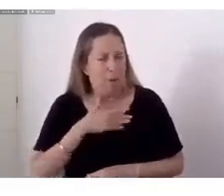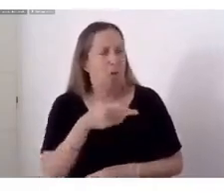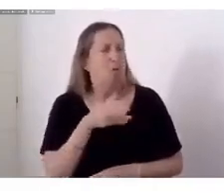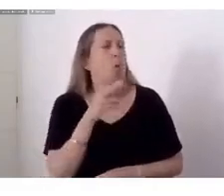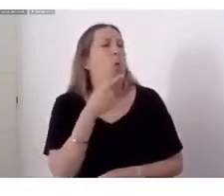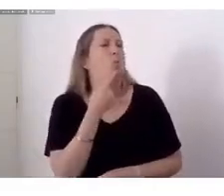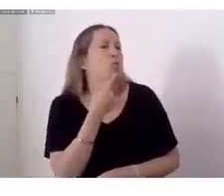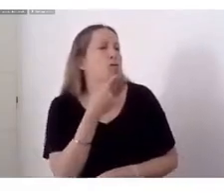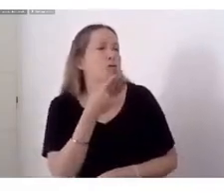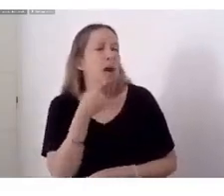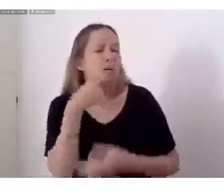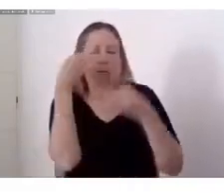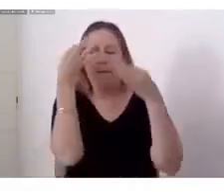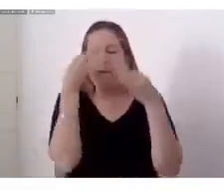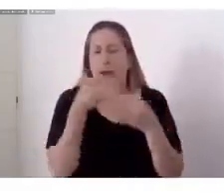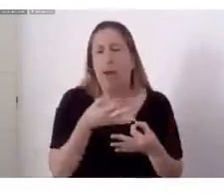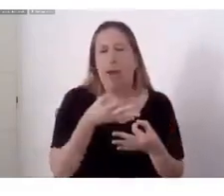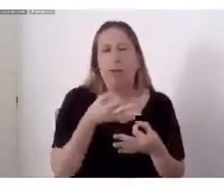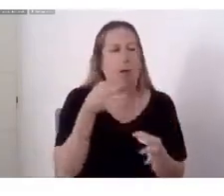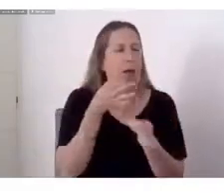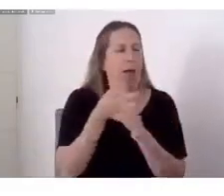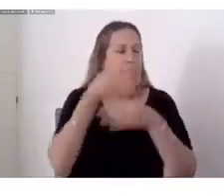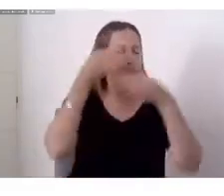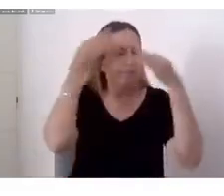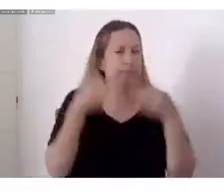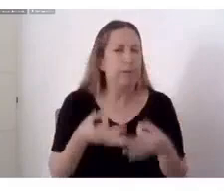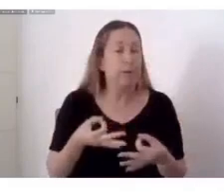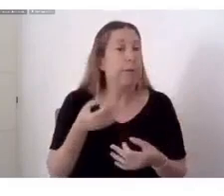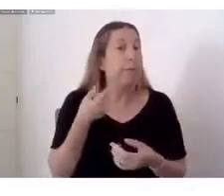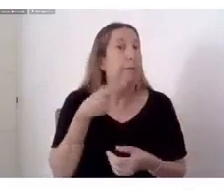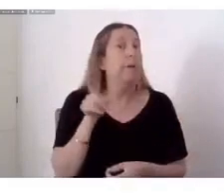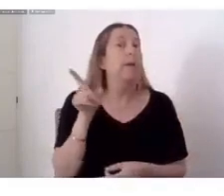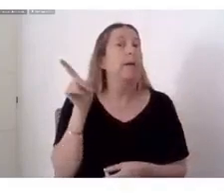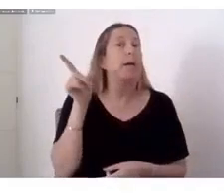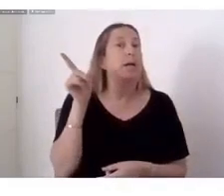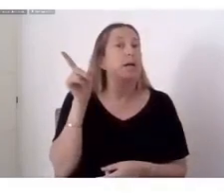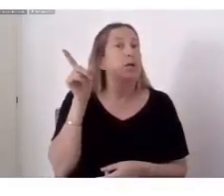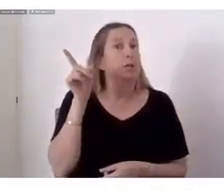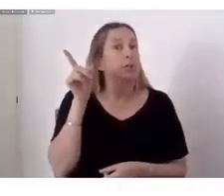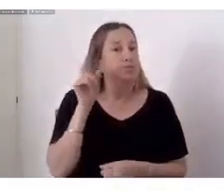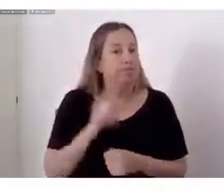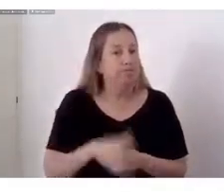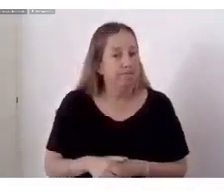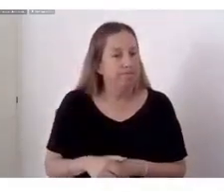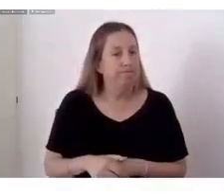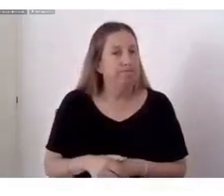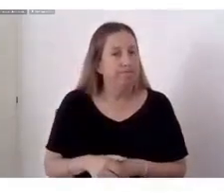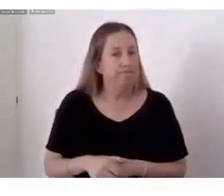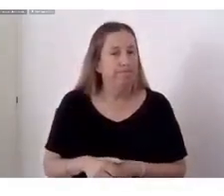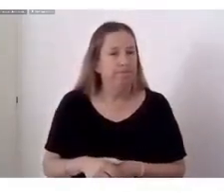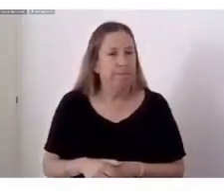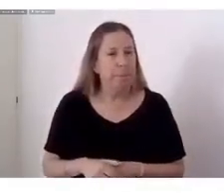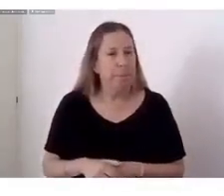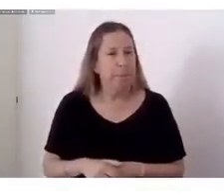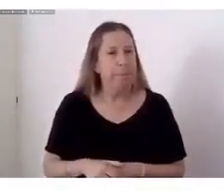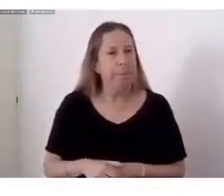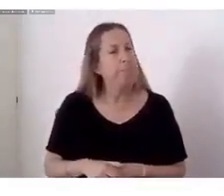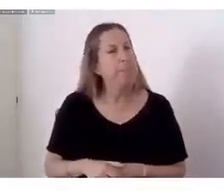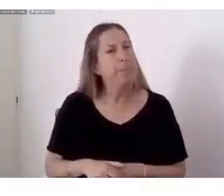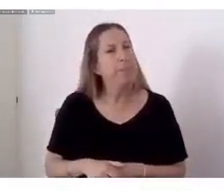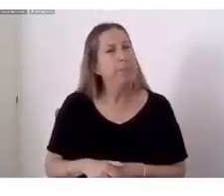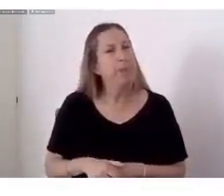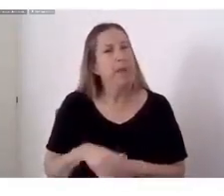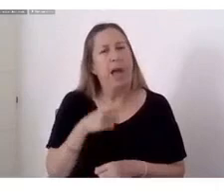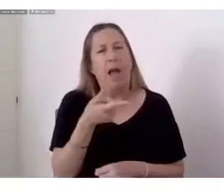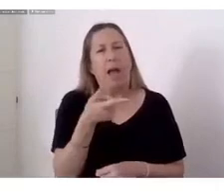educado Sin embargo me indujo el mal hombre Con promesas